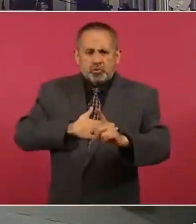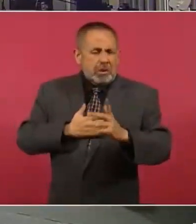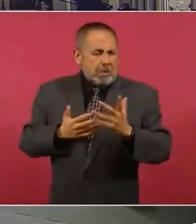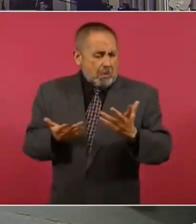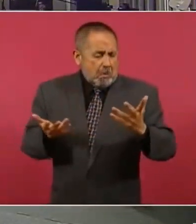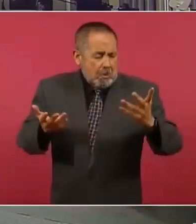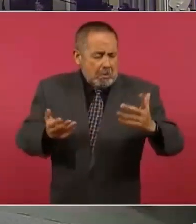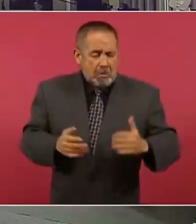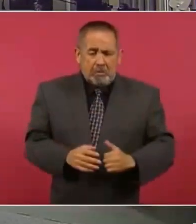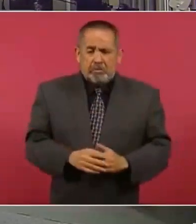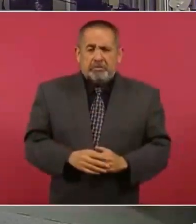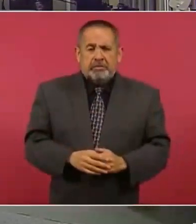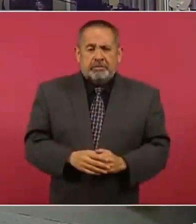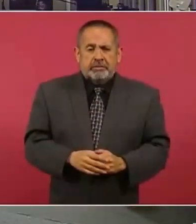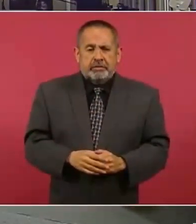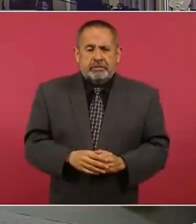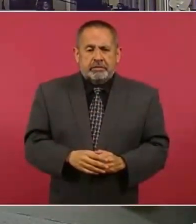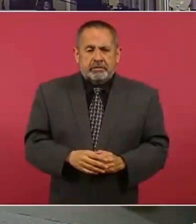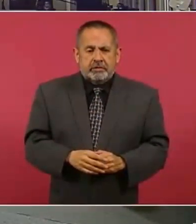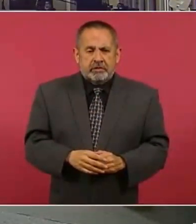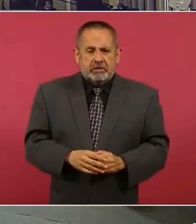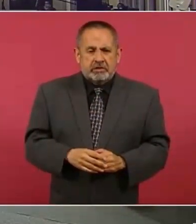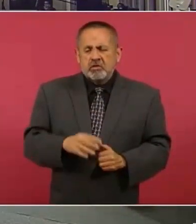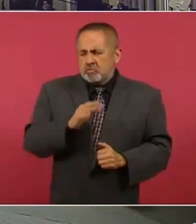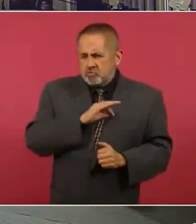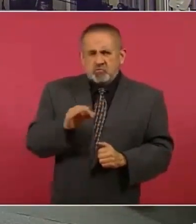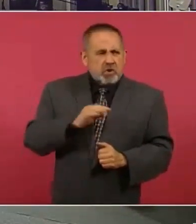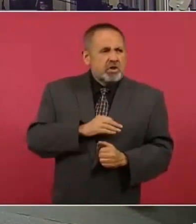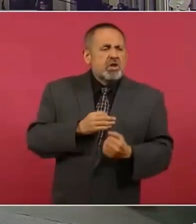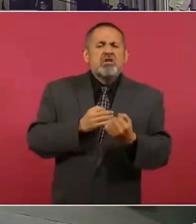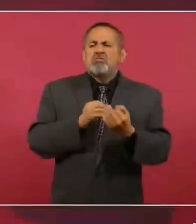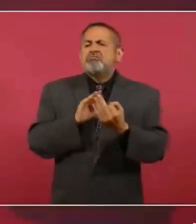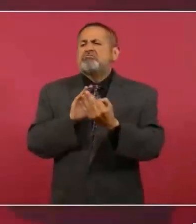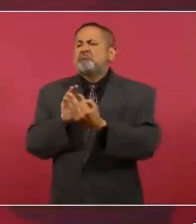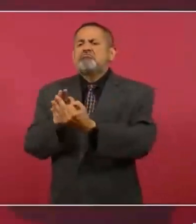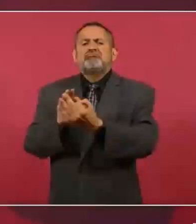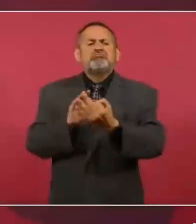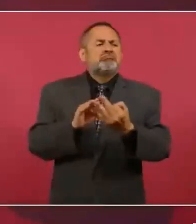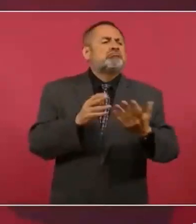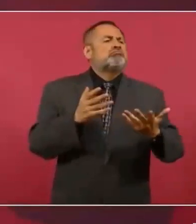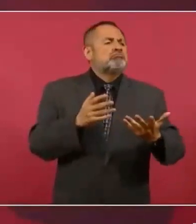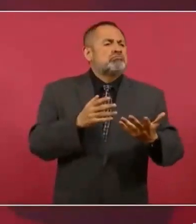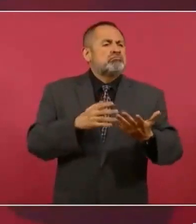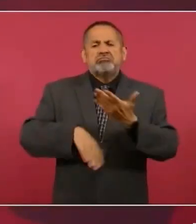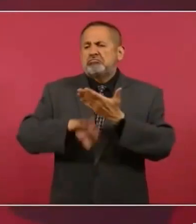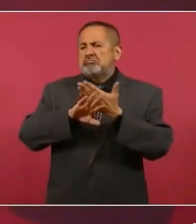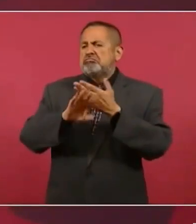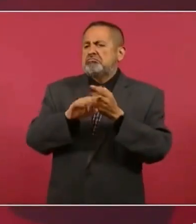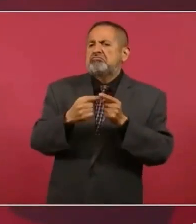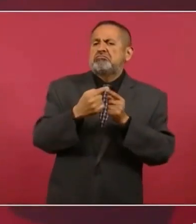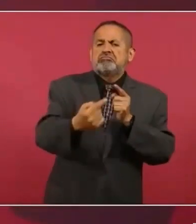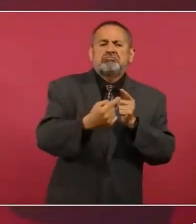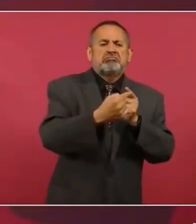se puede uno enfrentar a cualquier adversario.